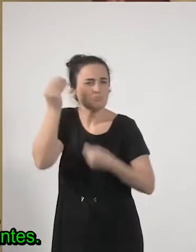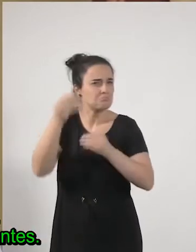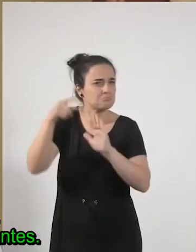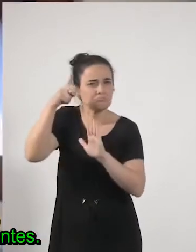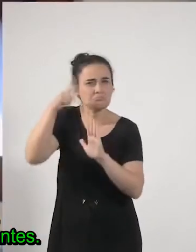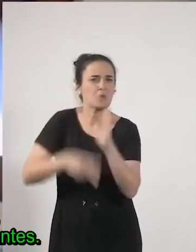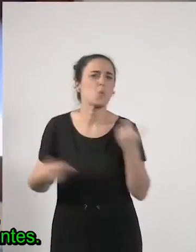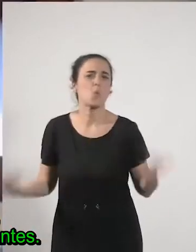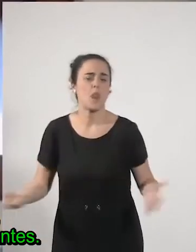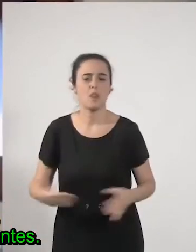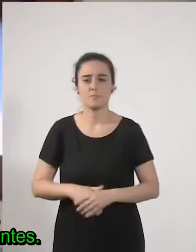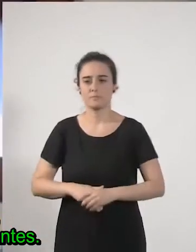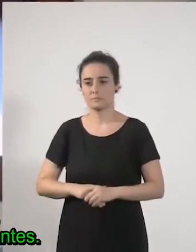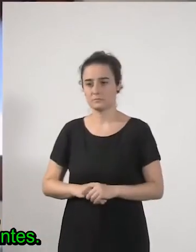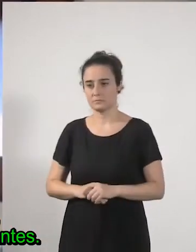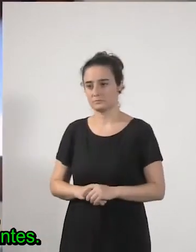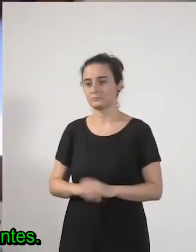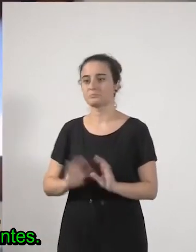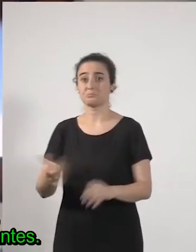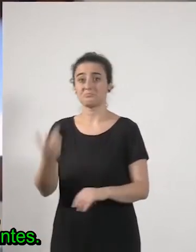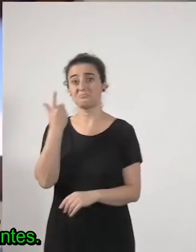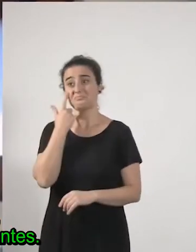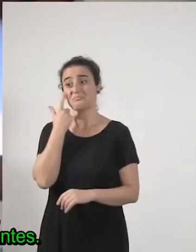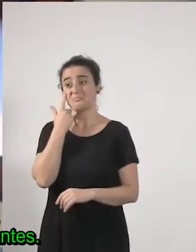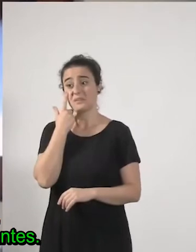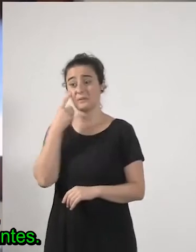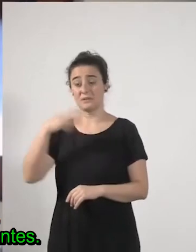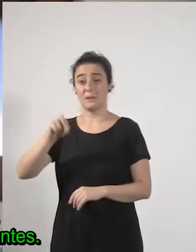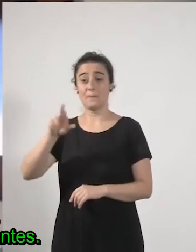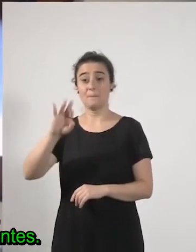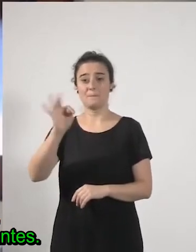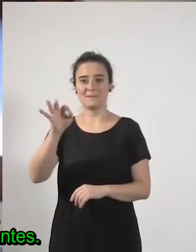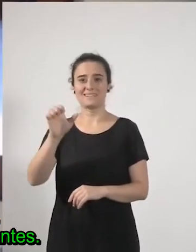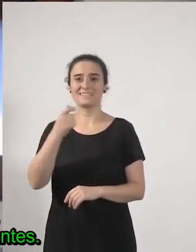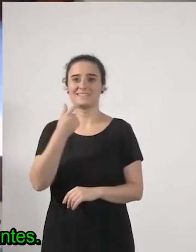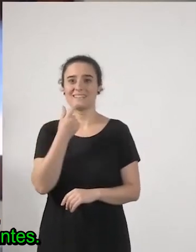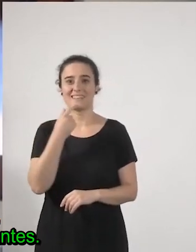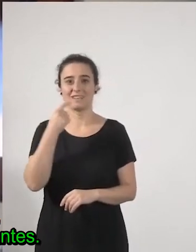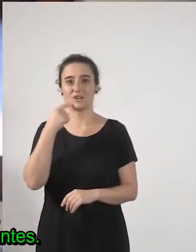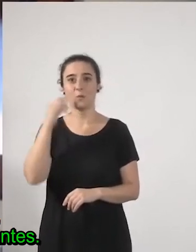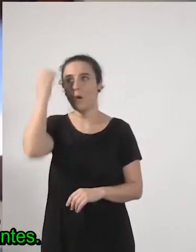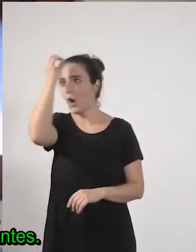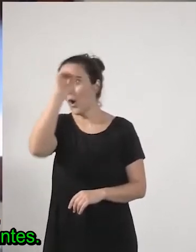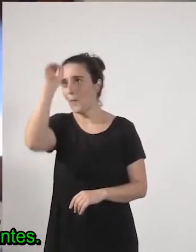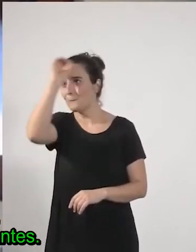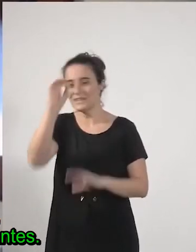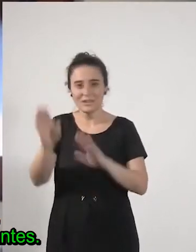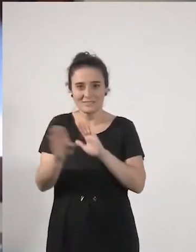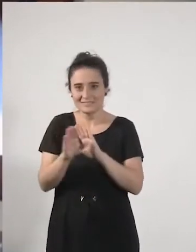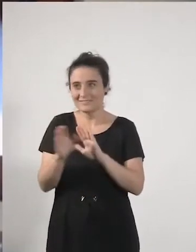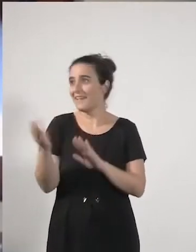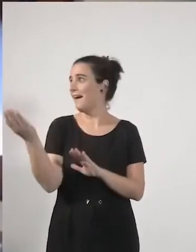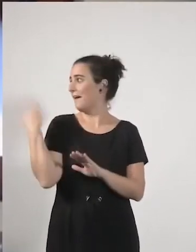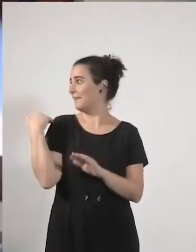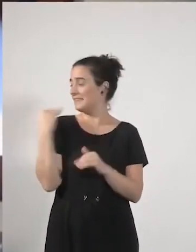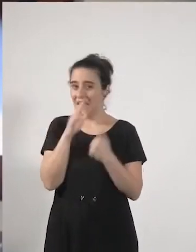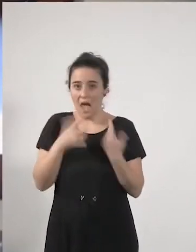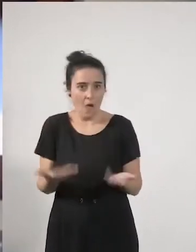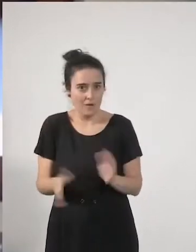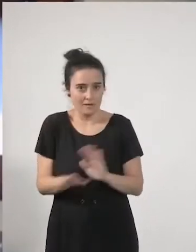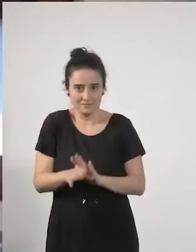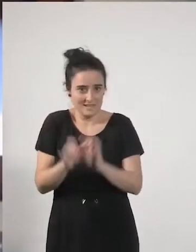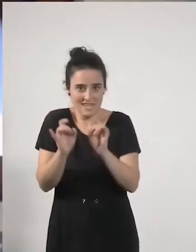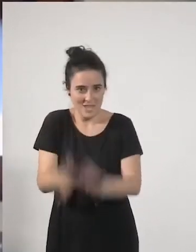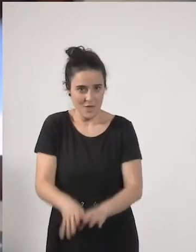bueno a ver como dice como dice Merchel no hemos cambiado de idea desde antes o sea las reformas